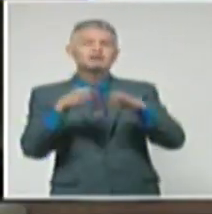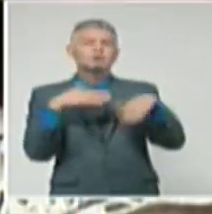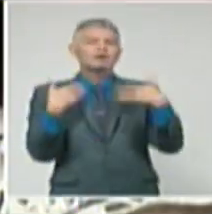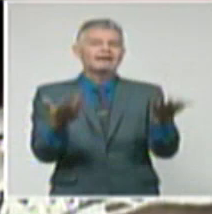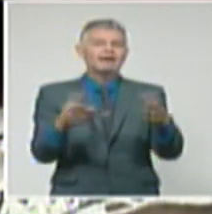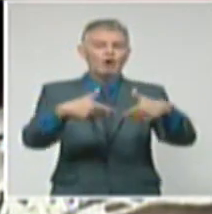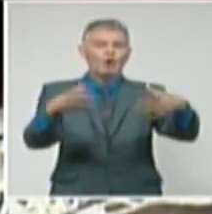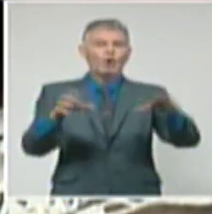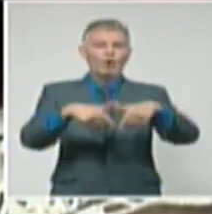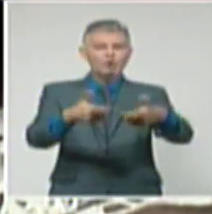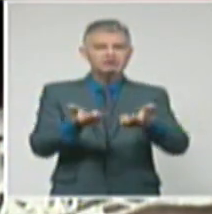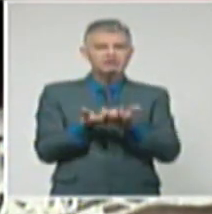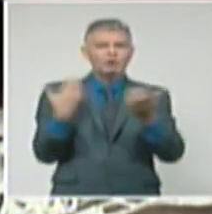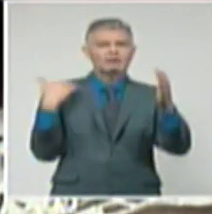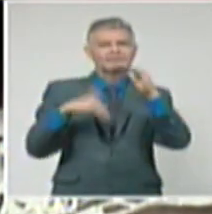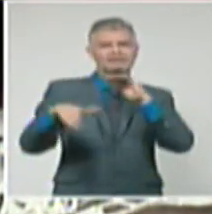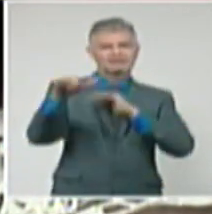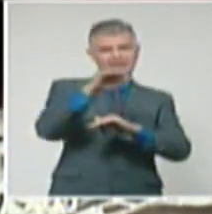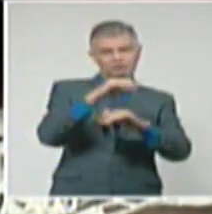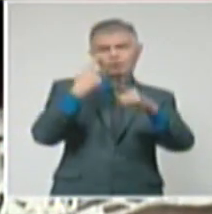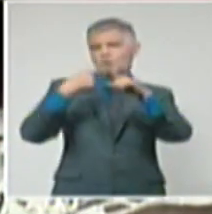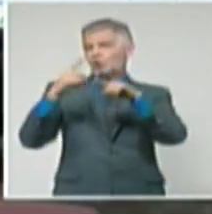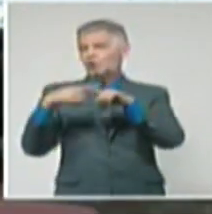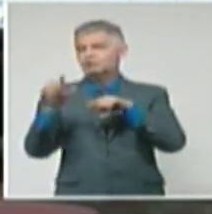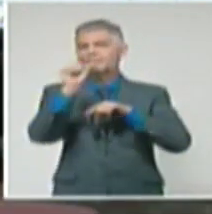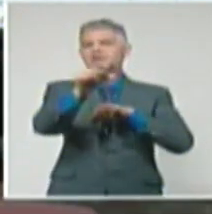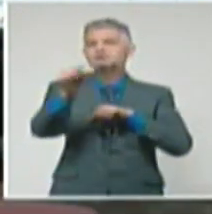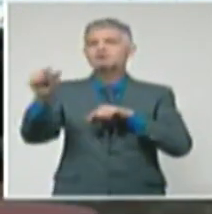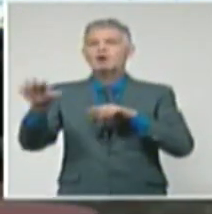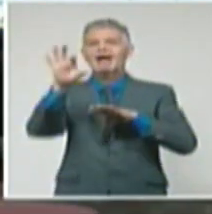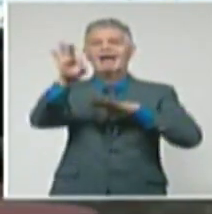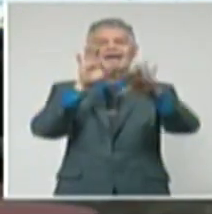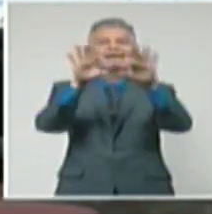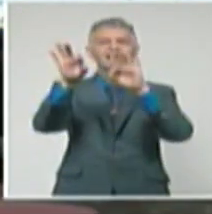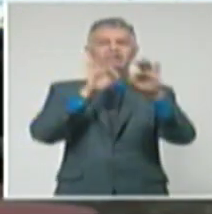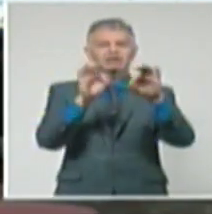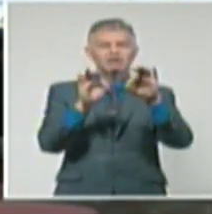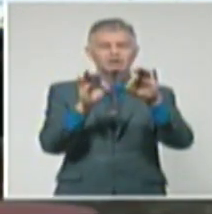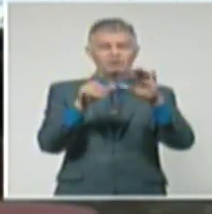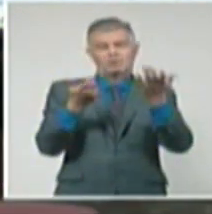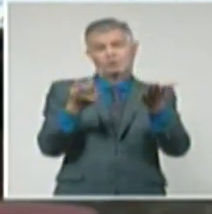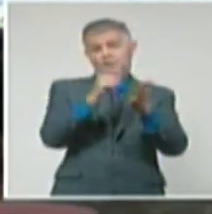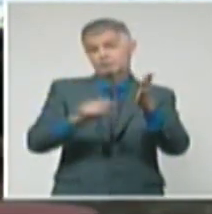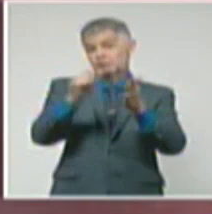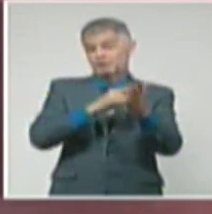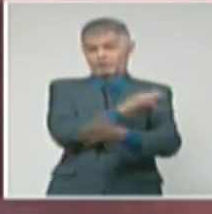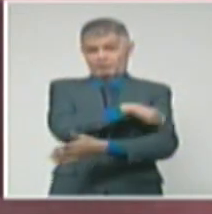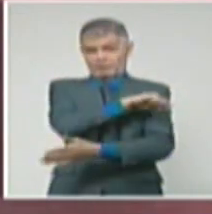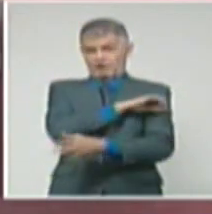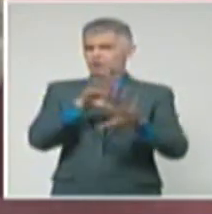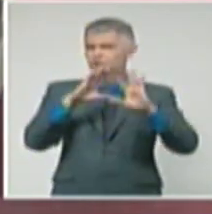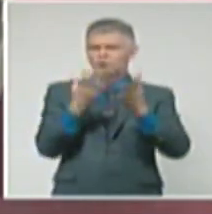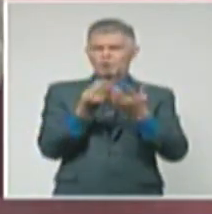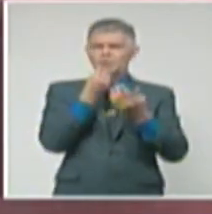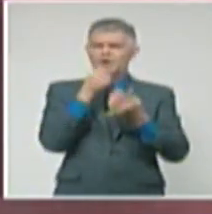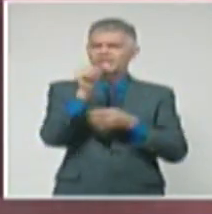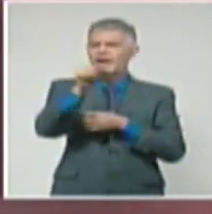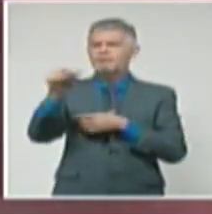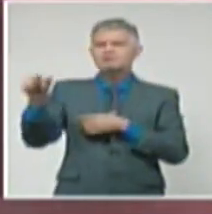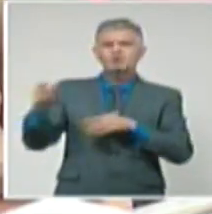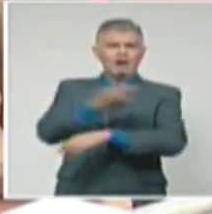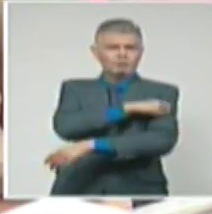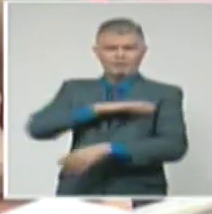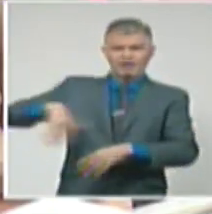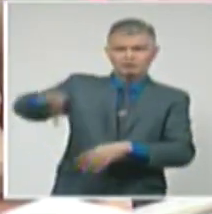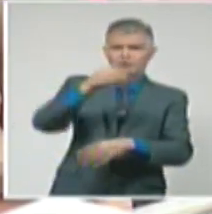revocación de los elegidos a los órganos del Poder Popular, todos ellos disponibles también para la población en el sitio web del Parlamento